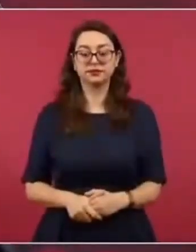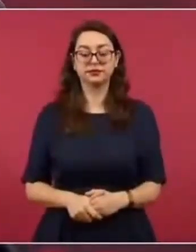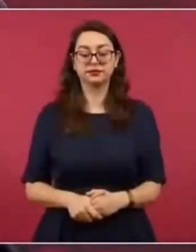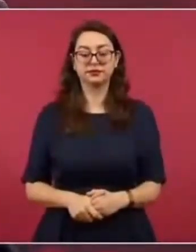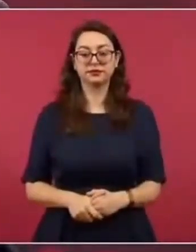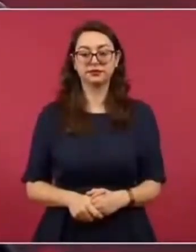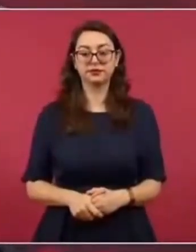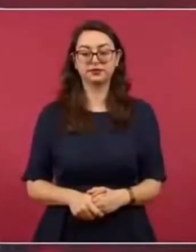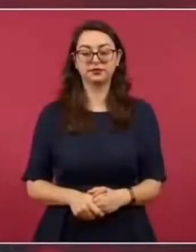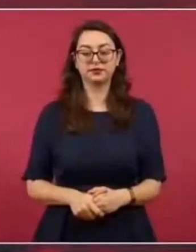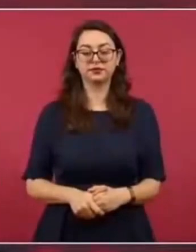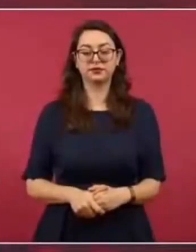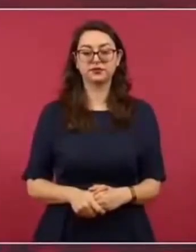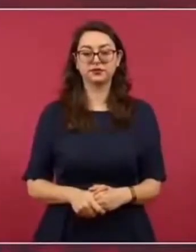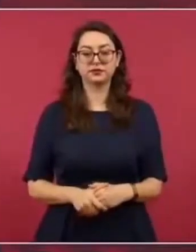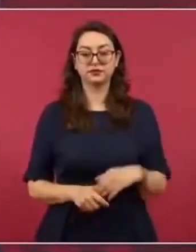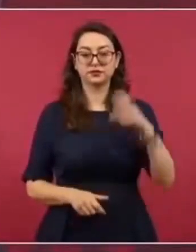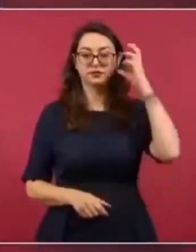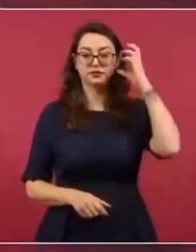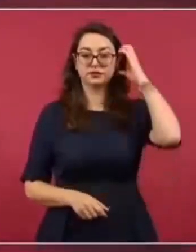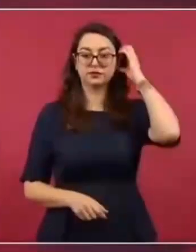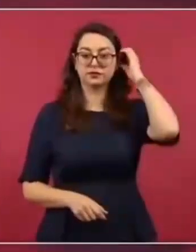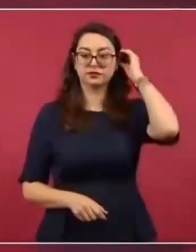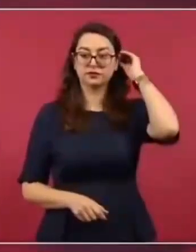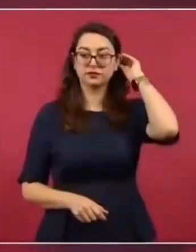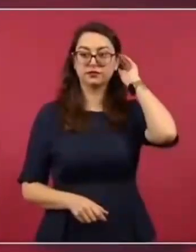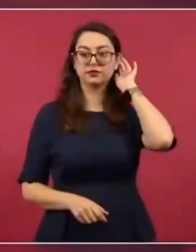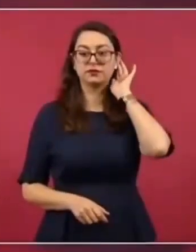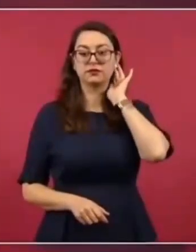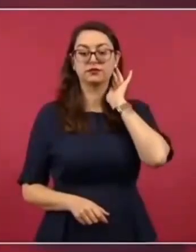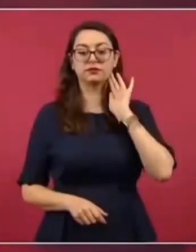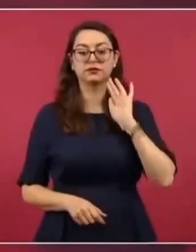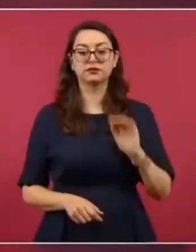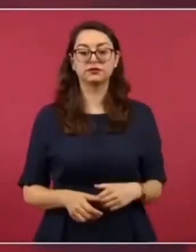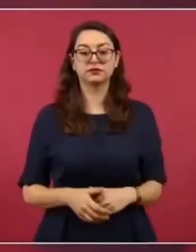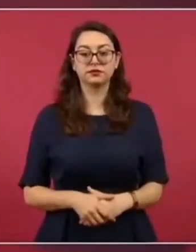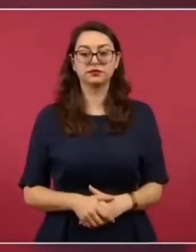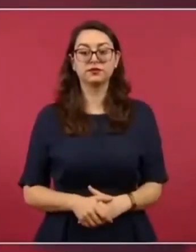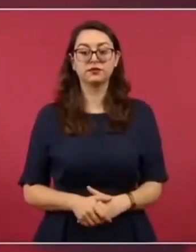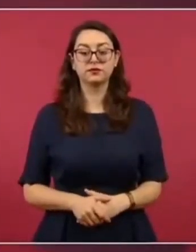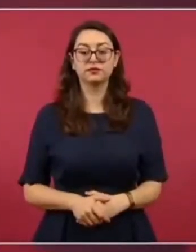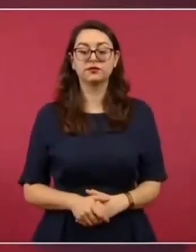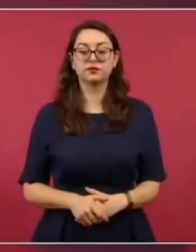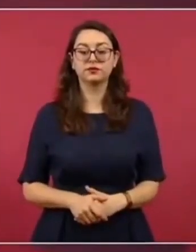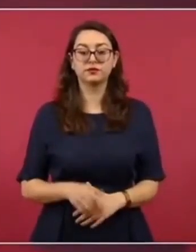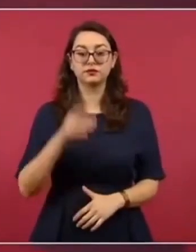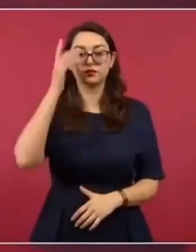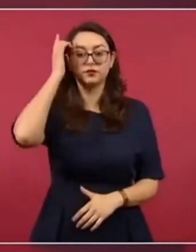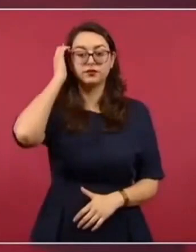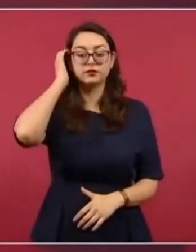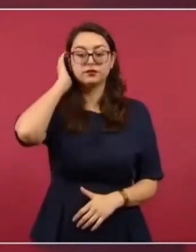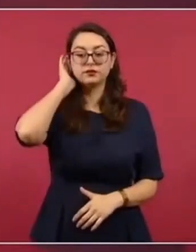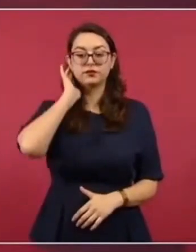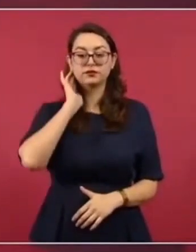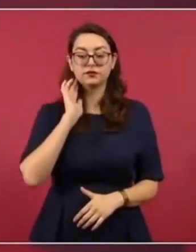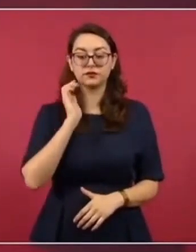No es querer enfrentar como suele